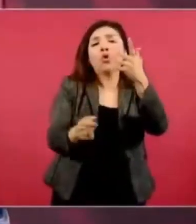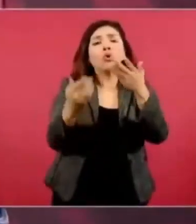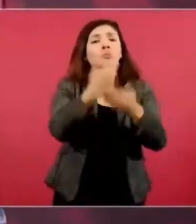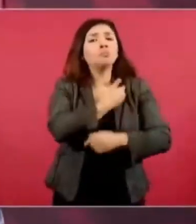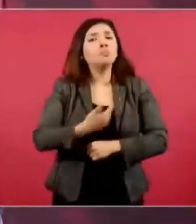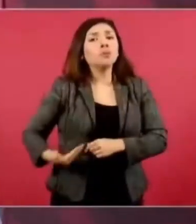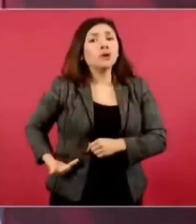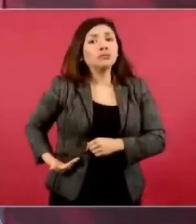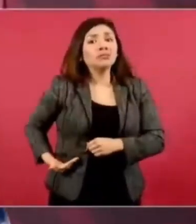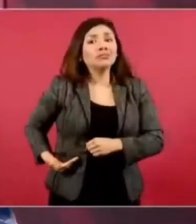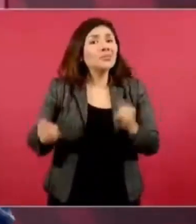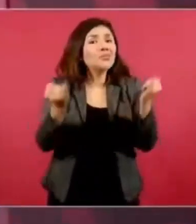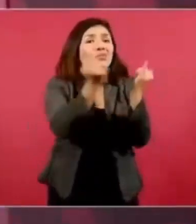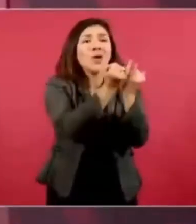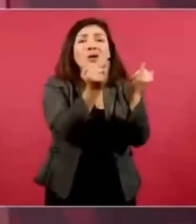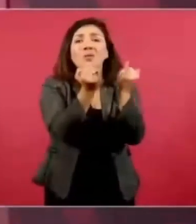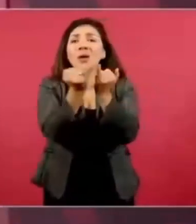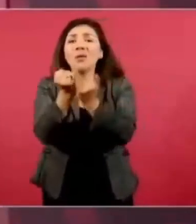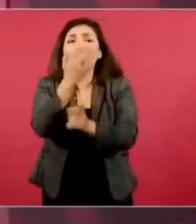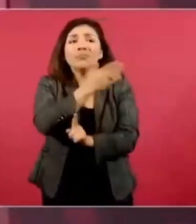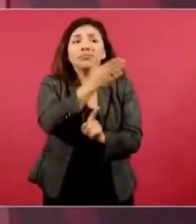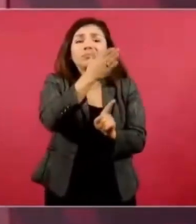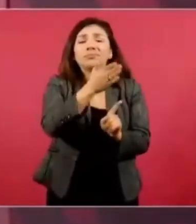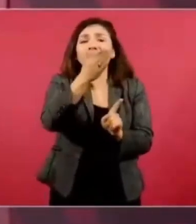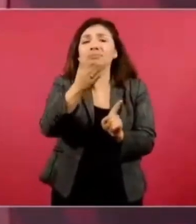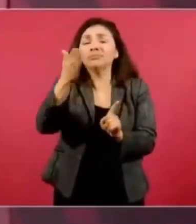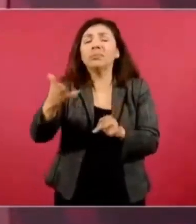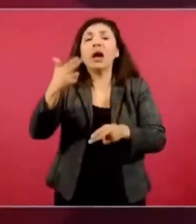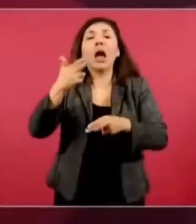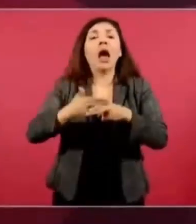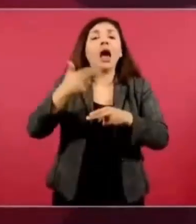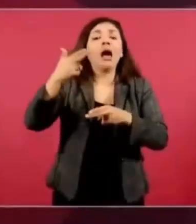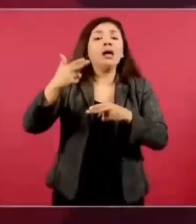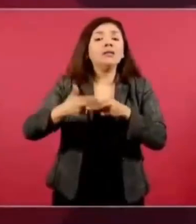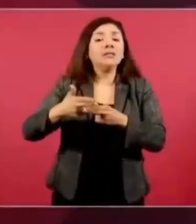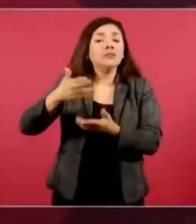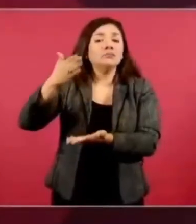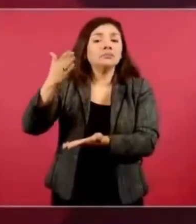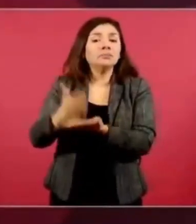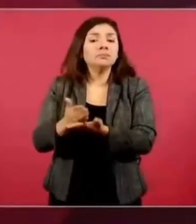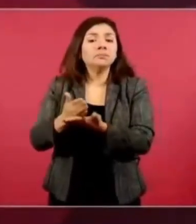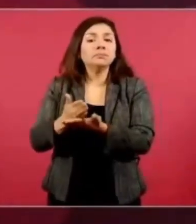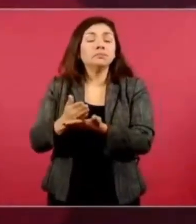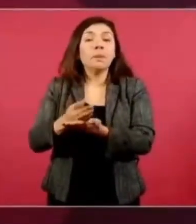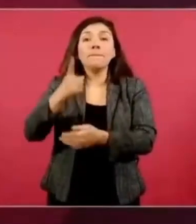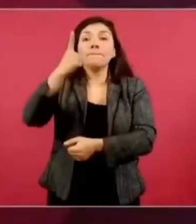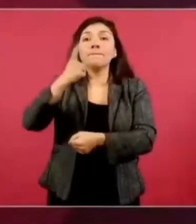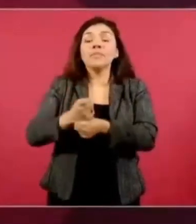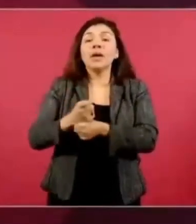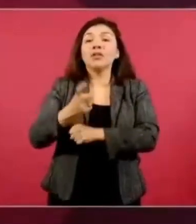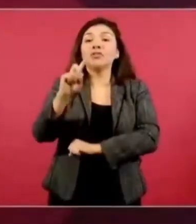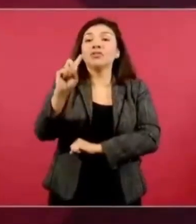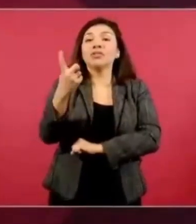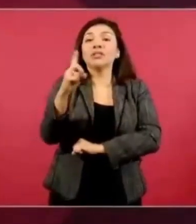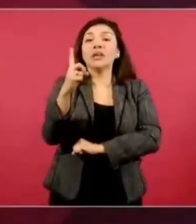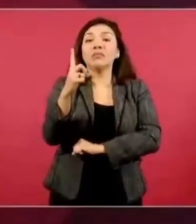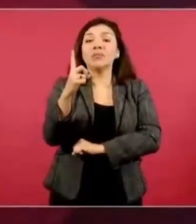Estamos hasta el primero de diciembre del 18.